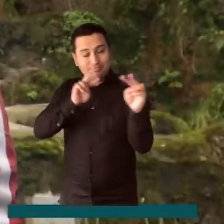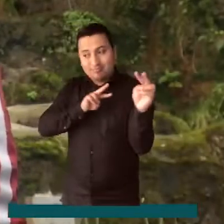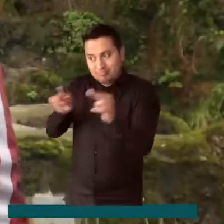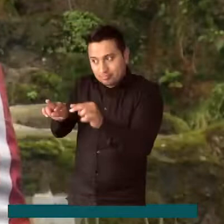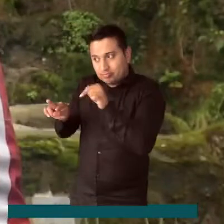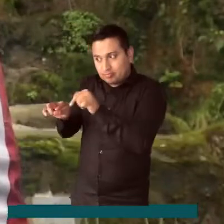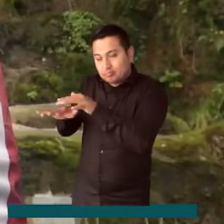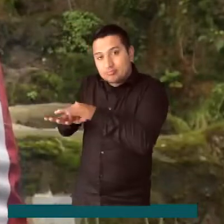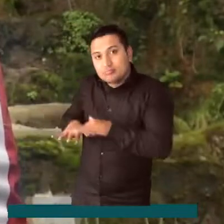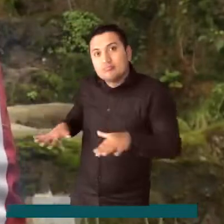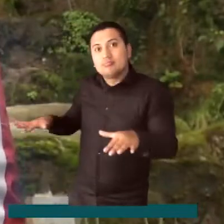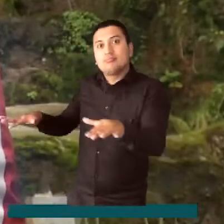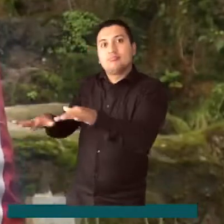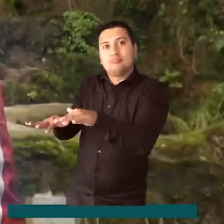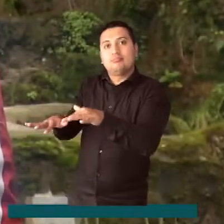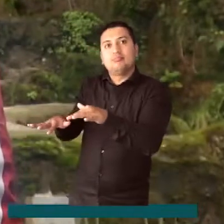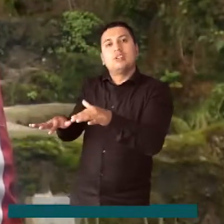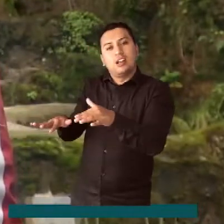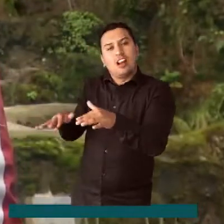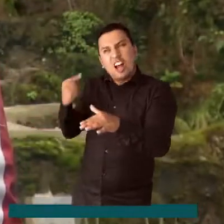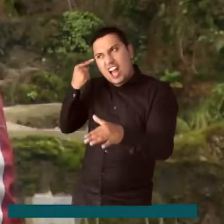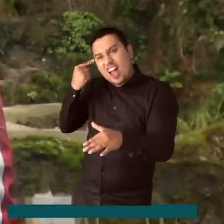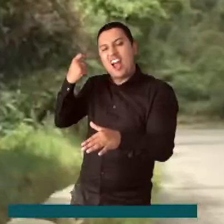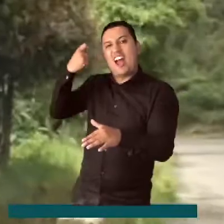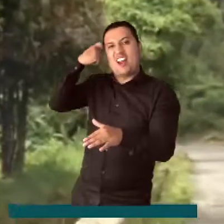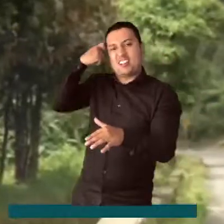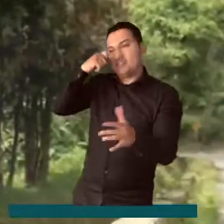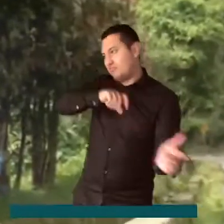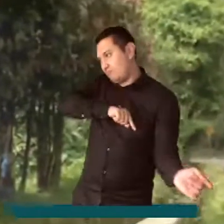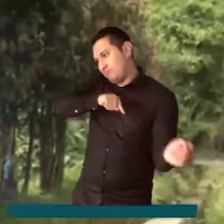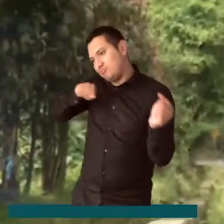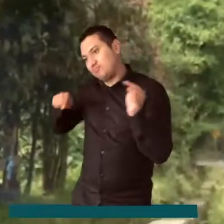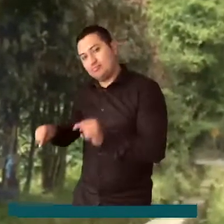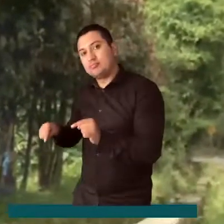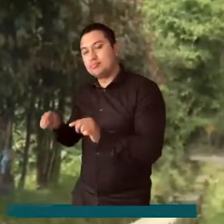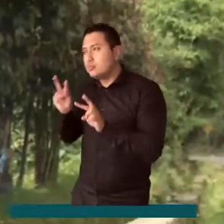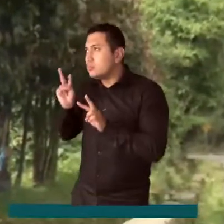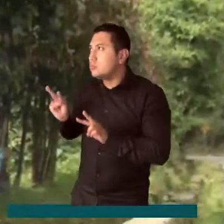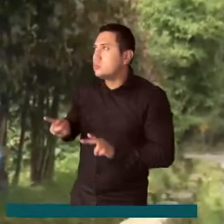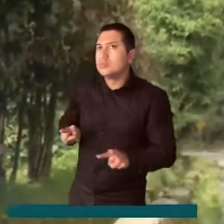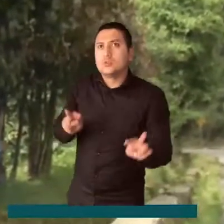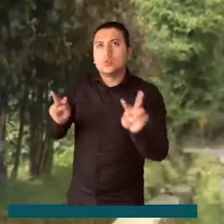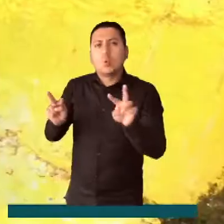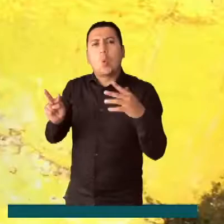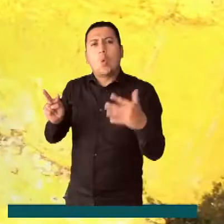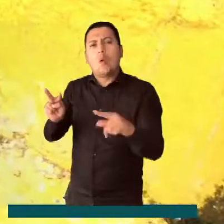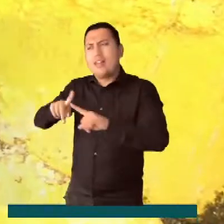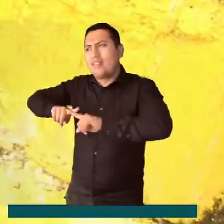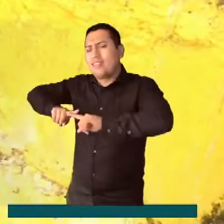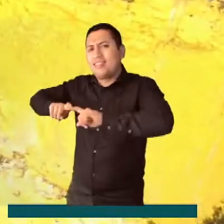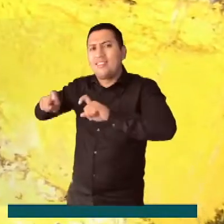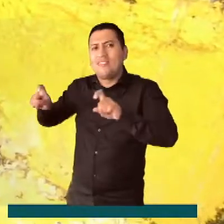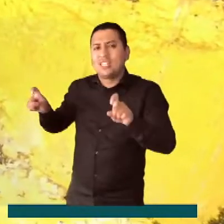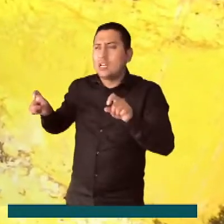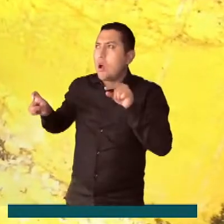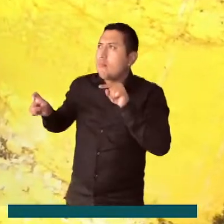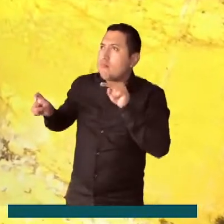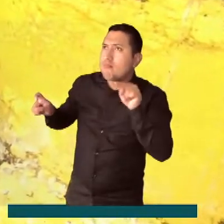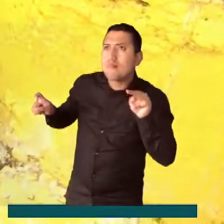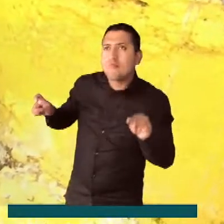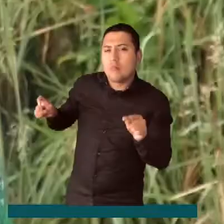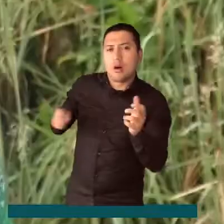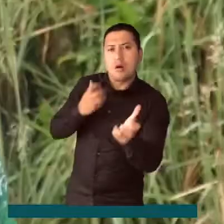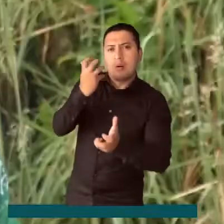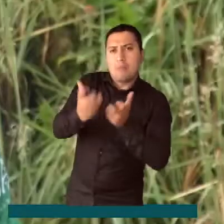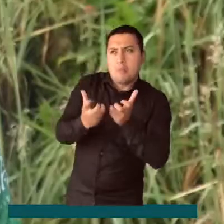se aventuren a venir y mirar todas las diversidades turísticas y